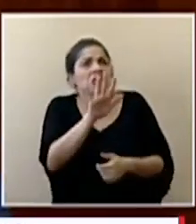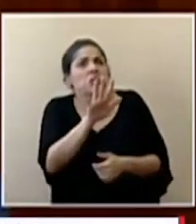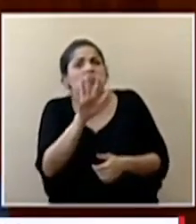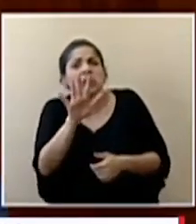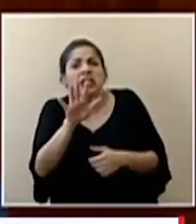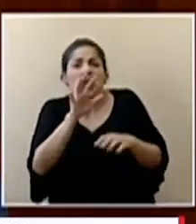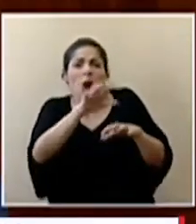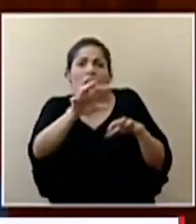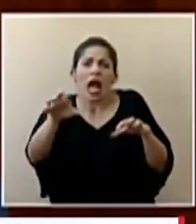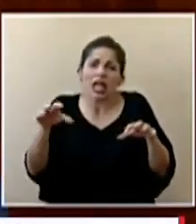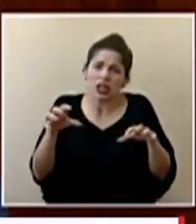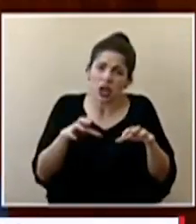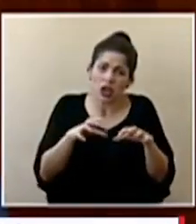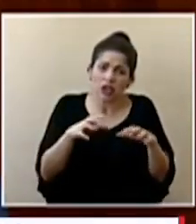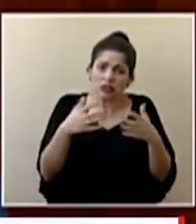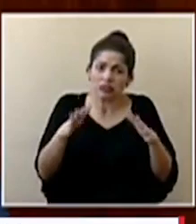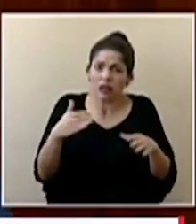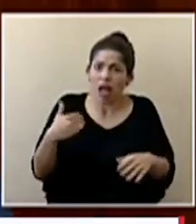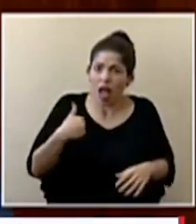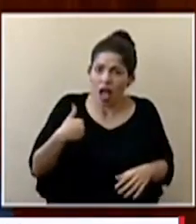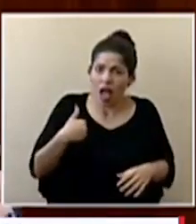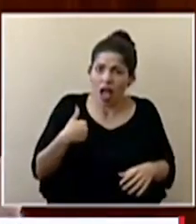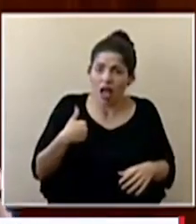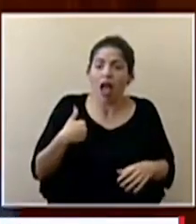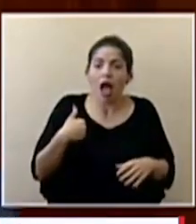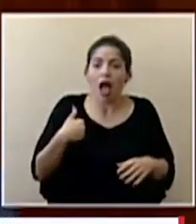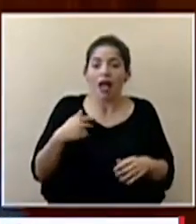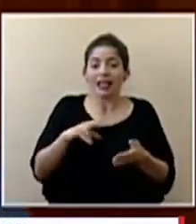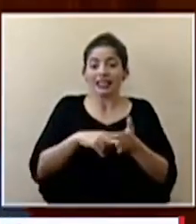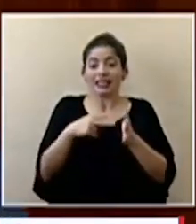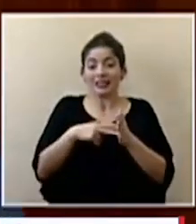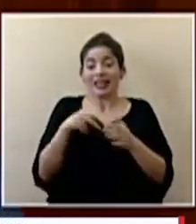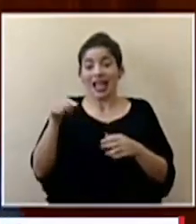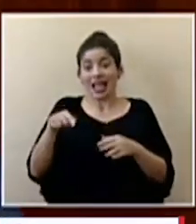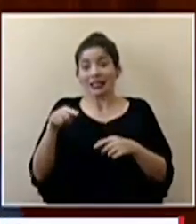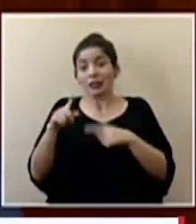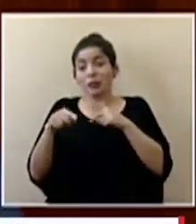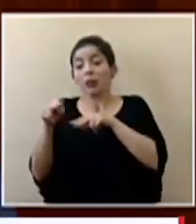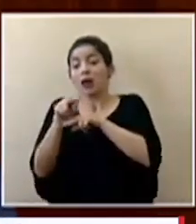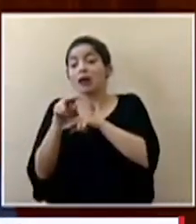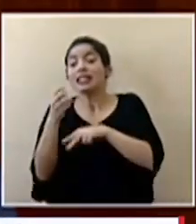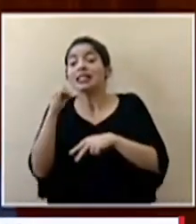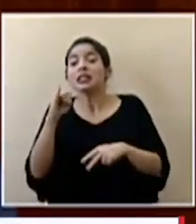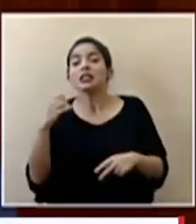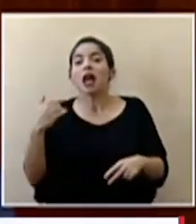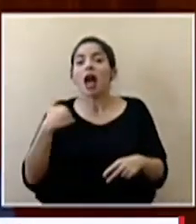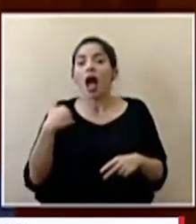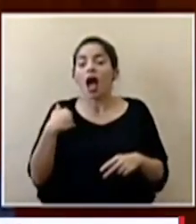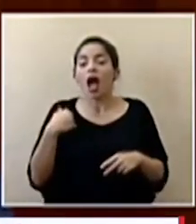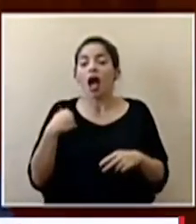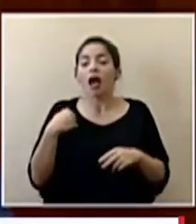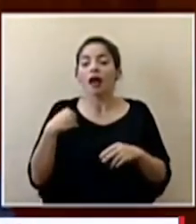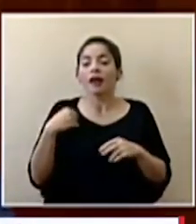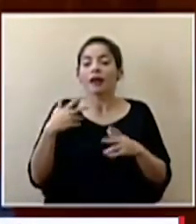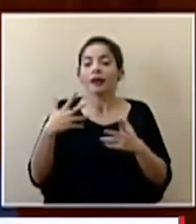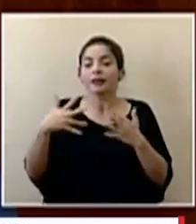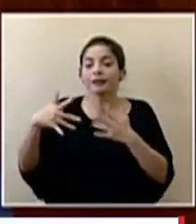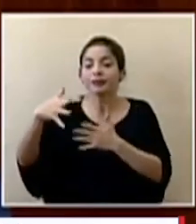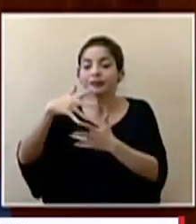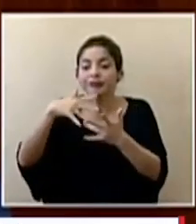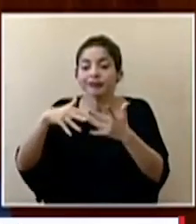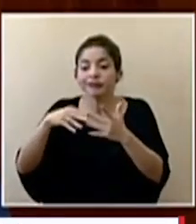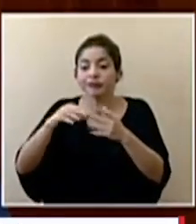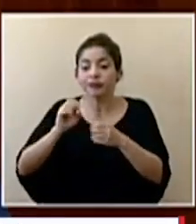55 cantones que ya se han detectado bueno aquí vamos a ver justamente si ya hay transmisión o hay comportamiento de